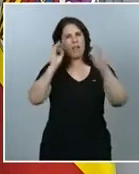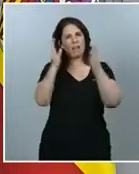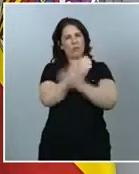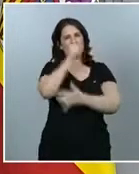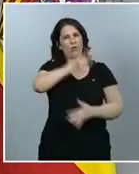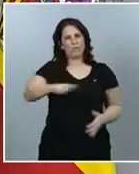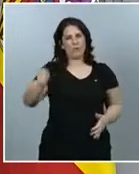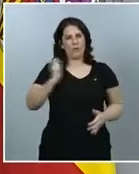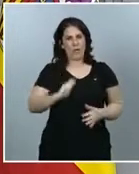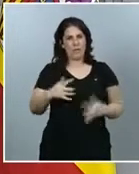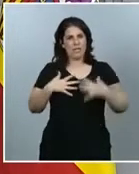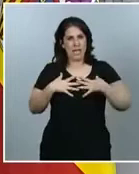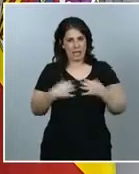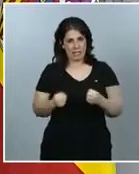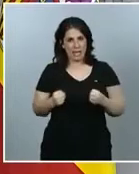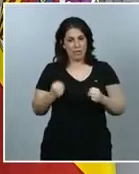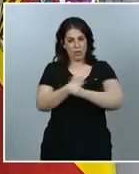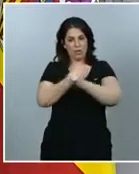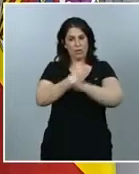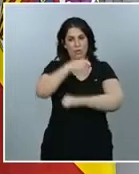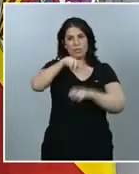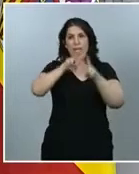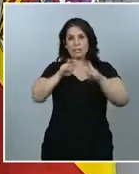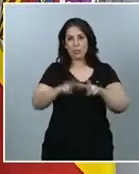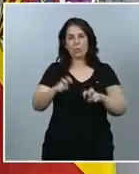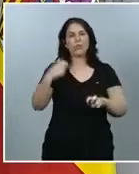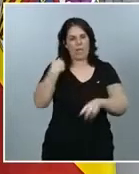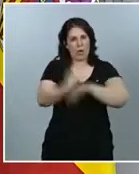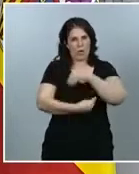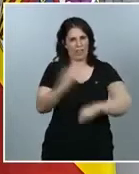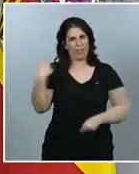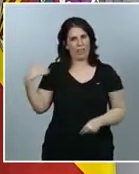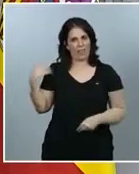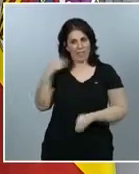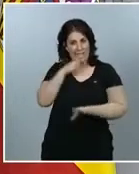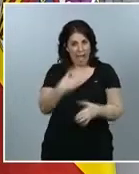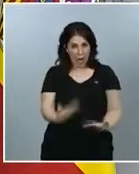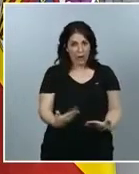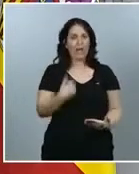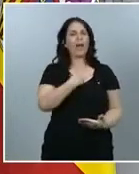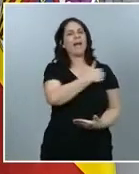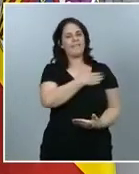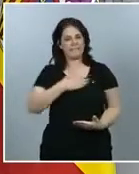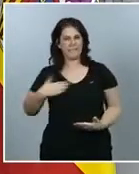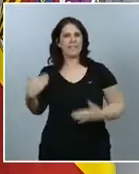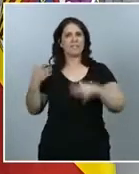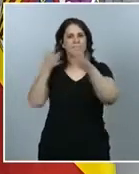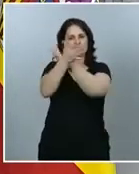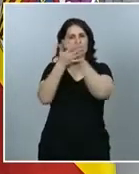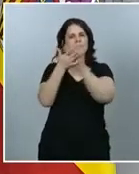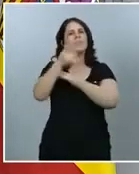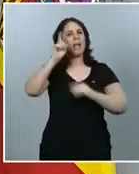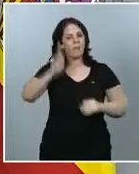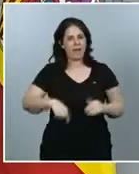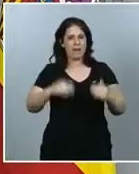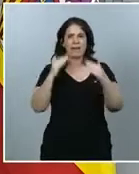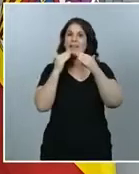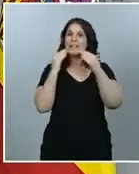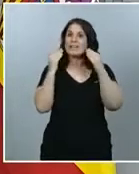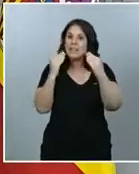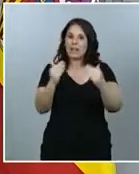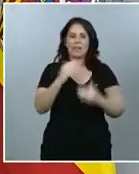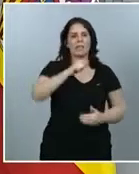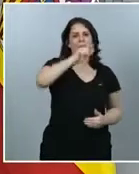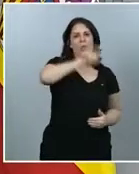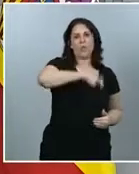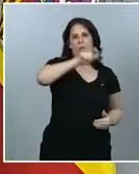están trabajando en este estudio y, en esta ocasión, lo que quiero es detenerme también en un agradecimiento a los ciudadanos que están